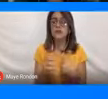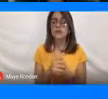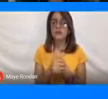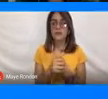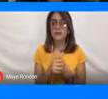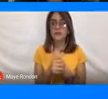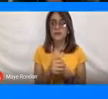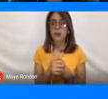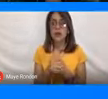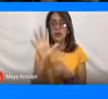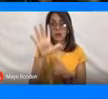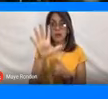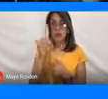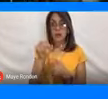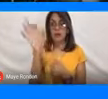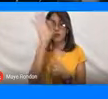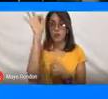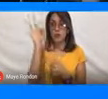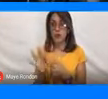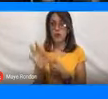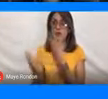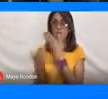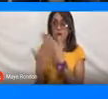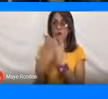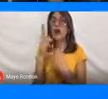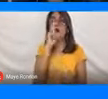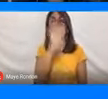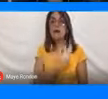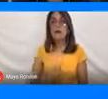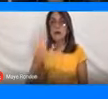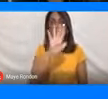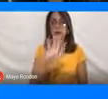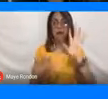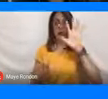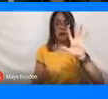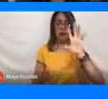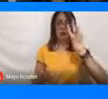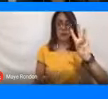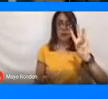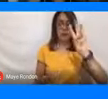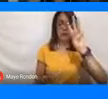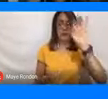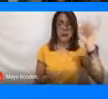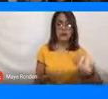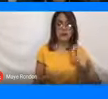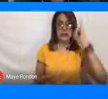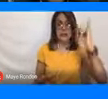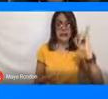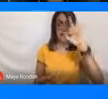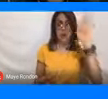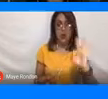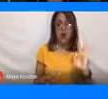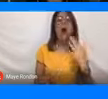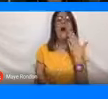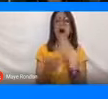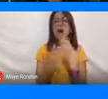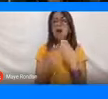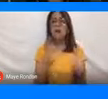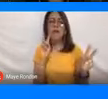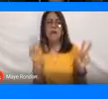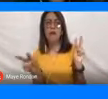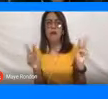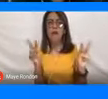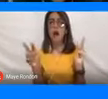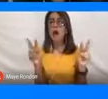el 51% de nacionales y el 53% de internacionales tuvieron una percepción